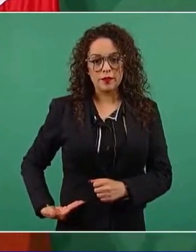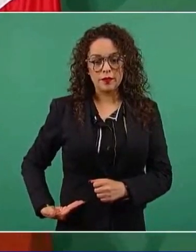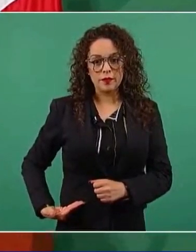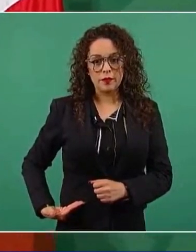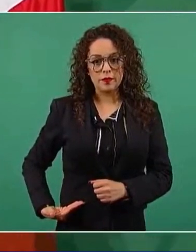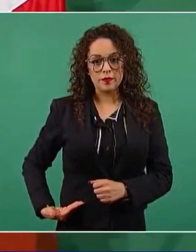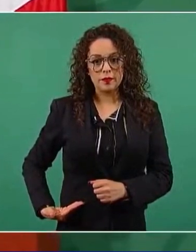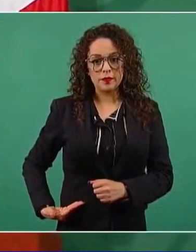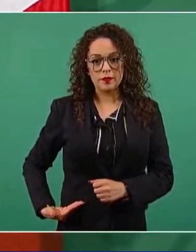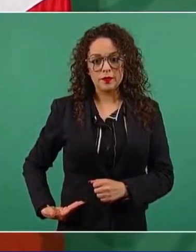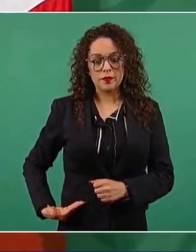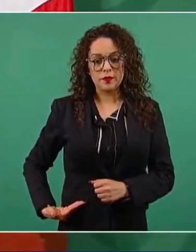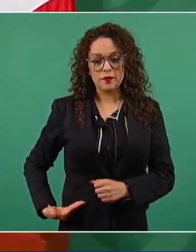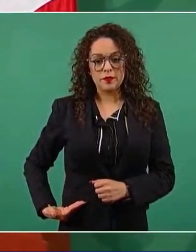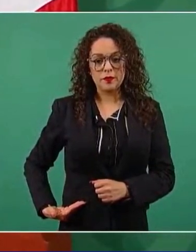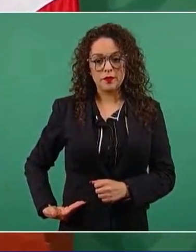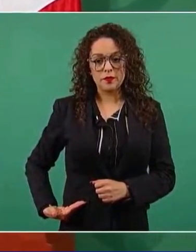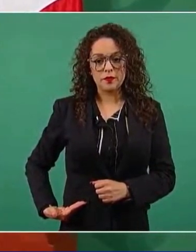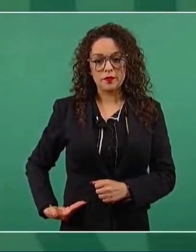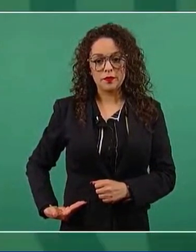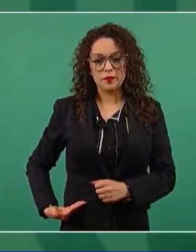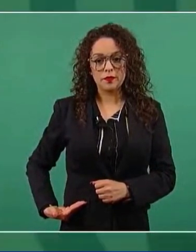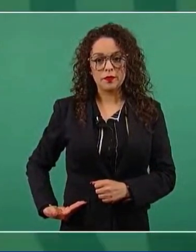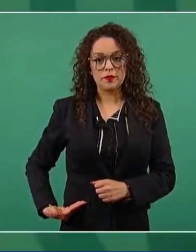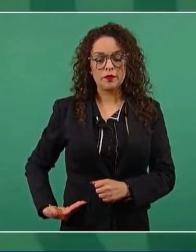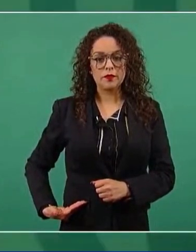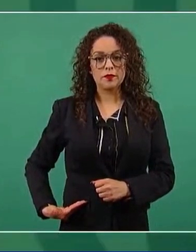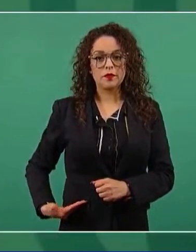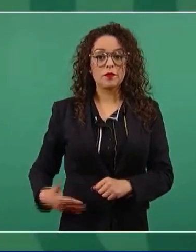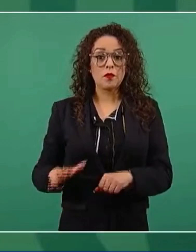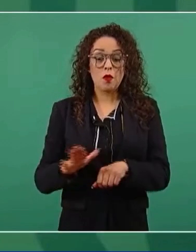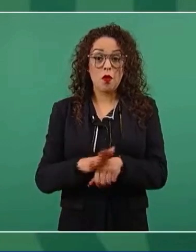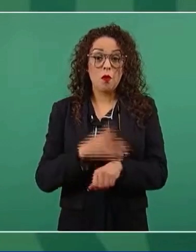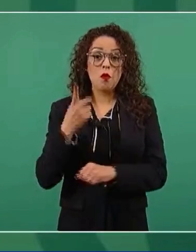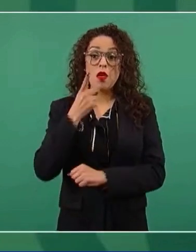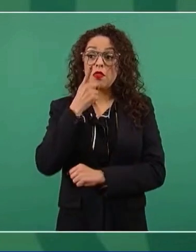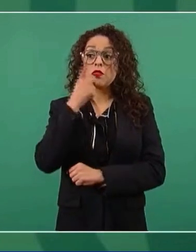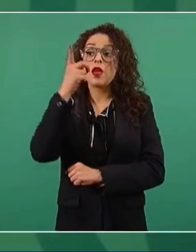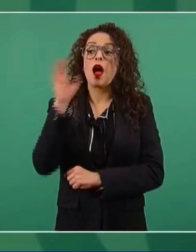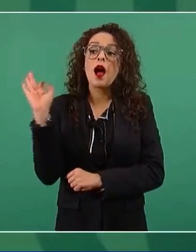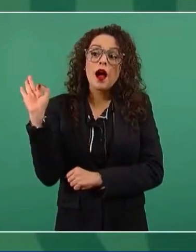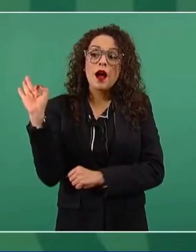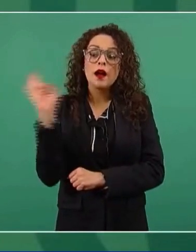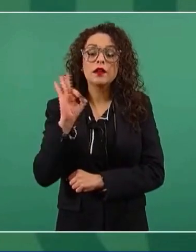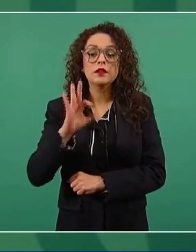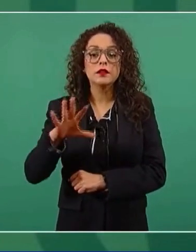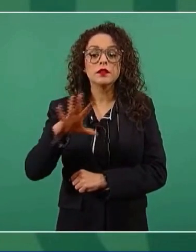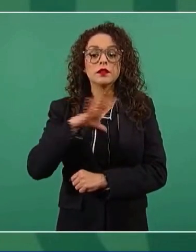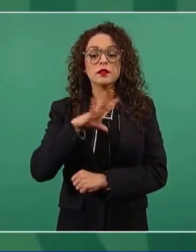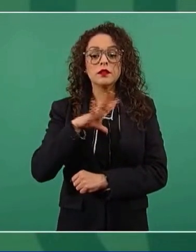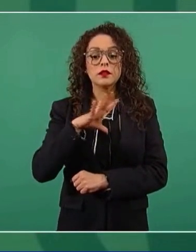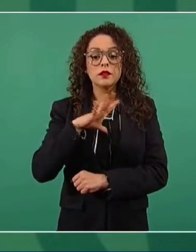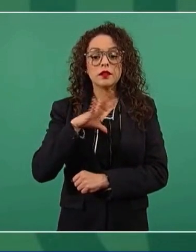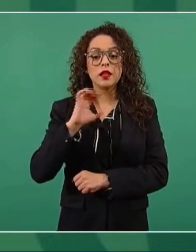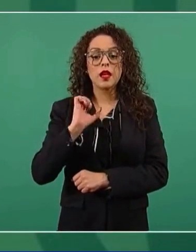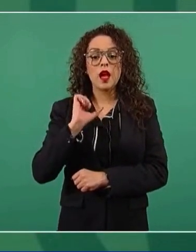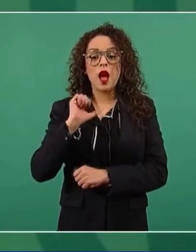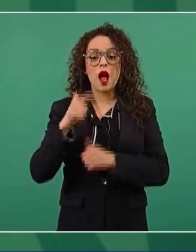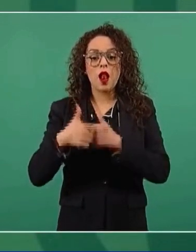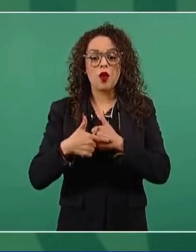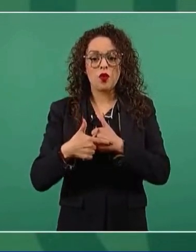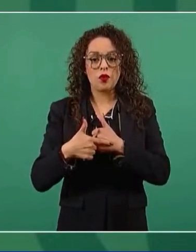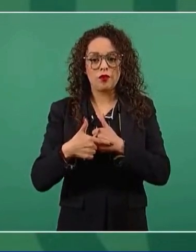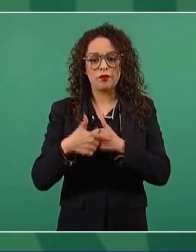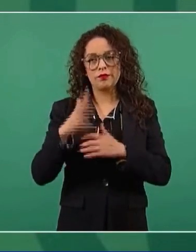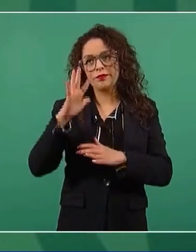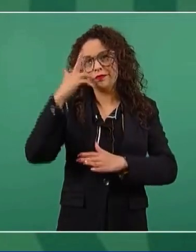por supuestos actos indebidos,